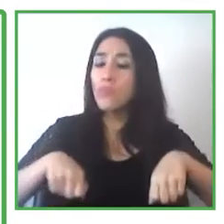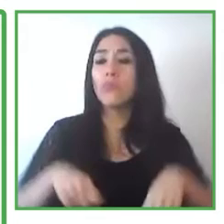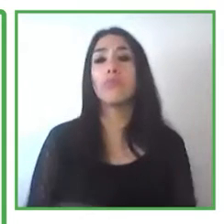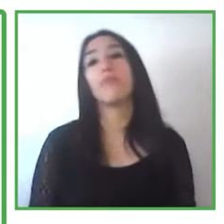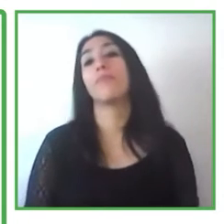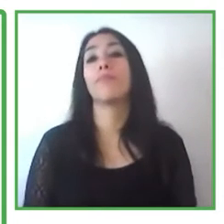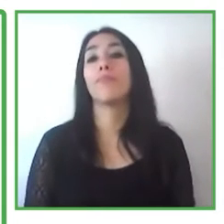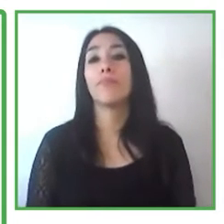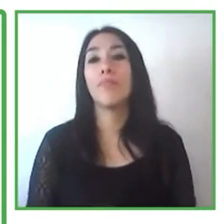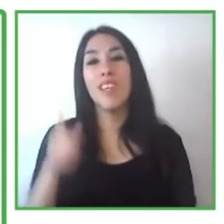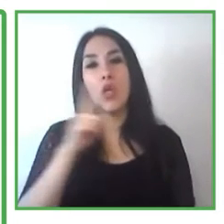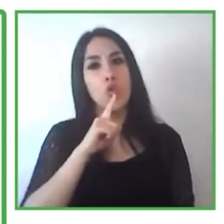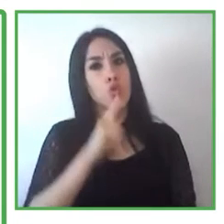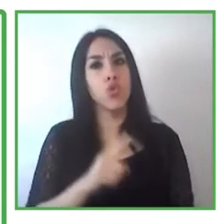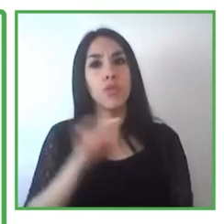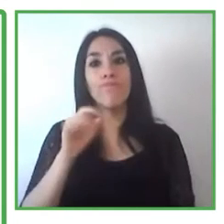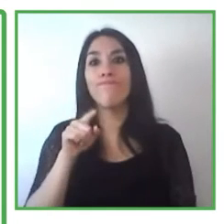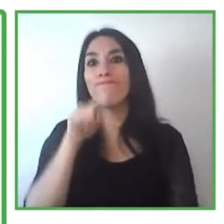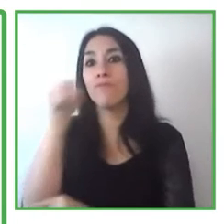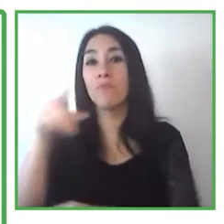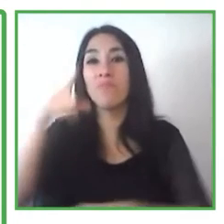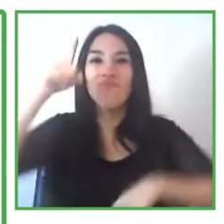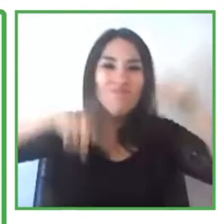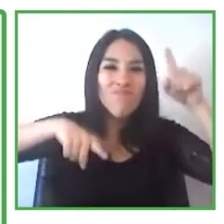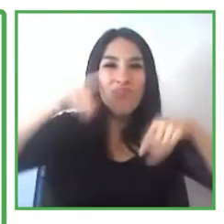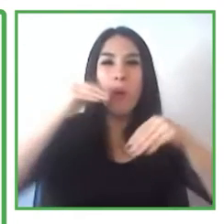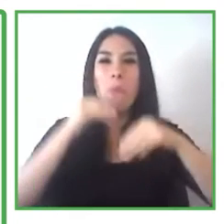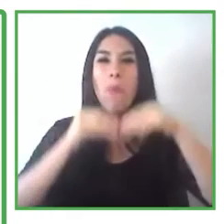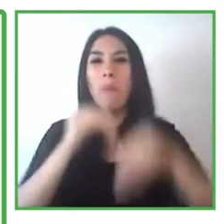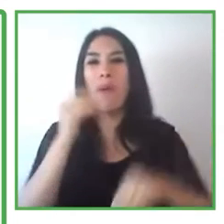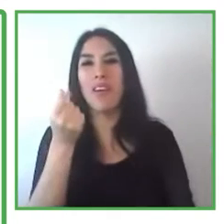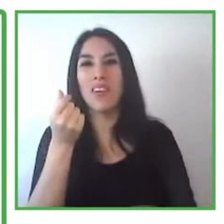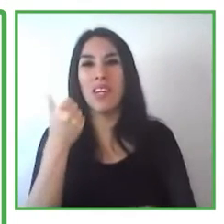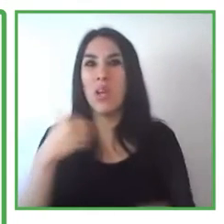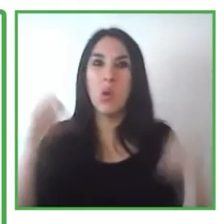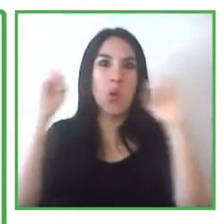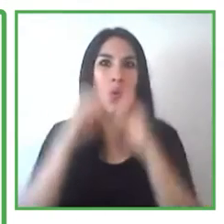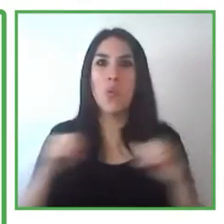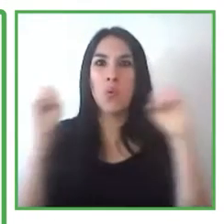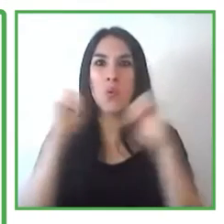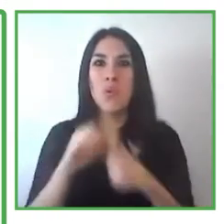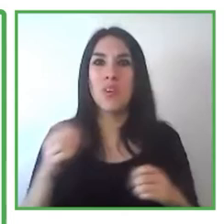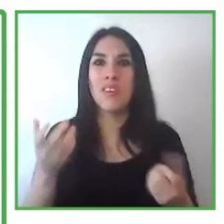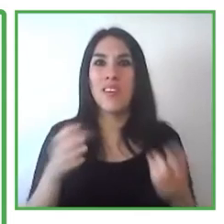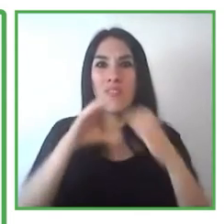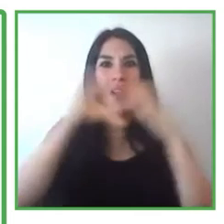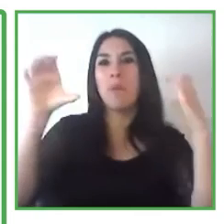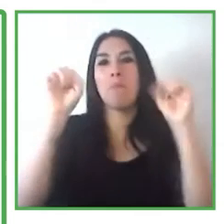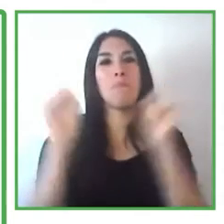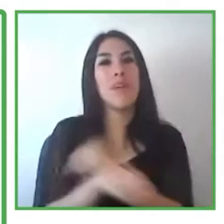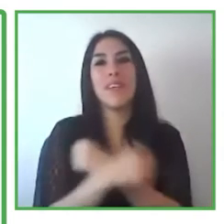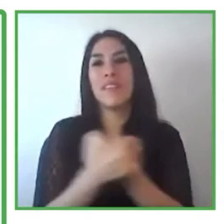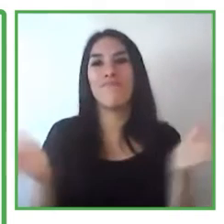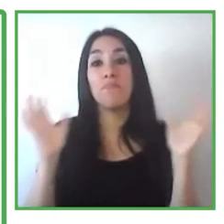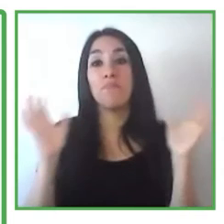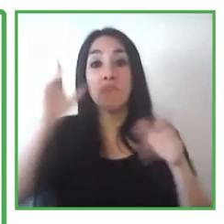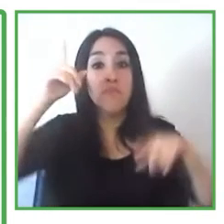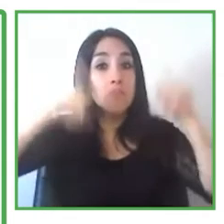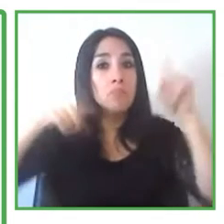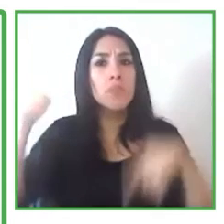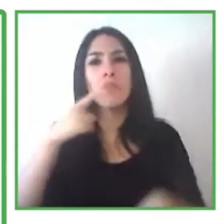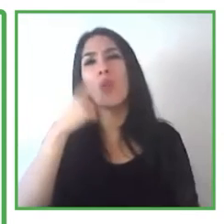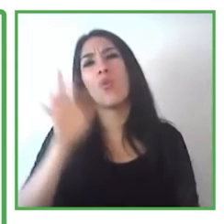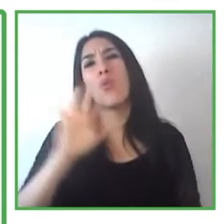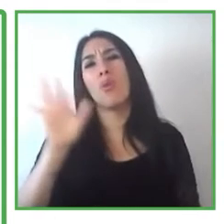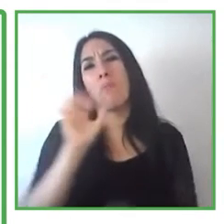y no tengan esa situación o ese pretexto que a veces dicen tener, de que no tienen cómo